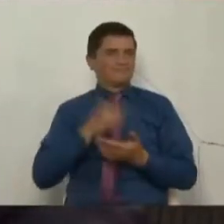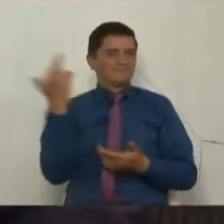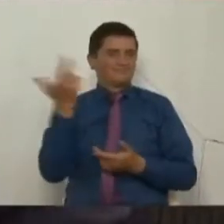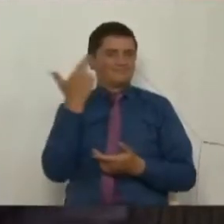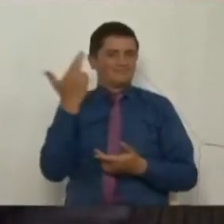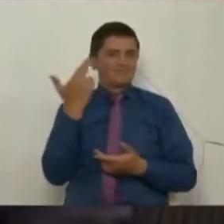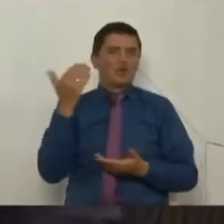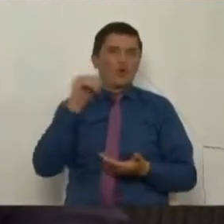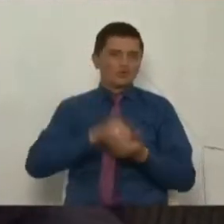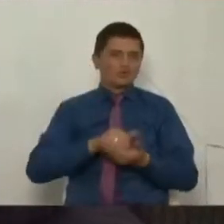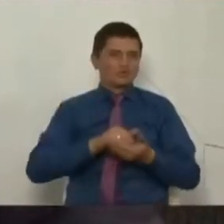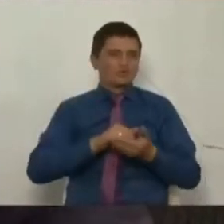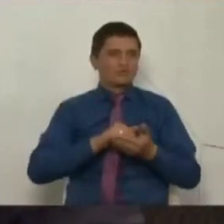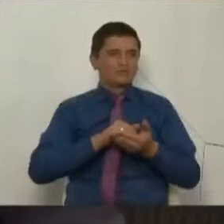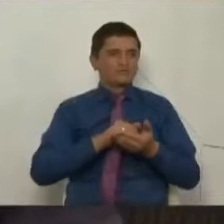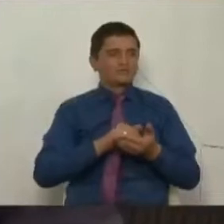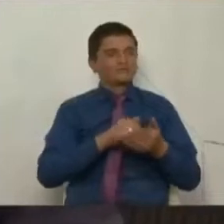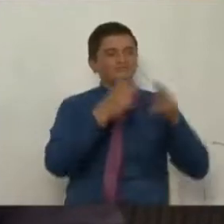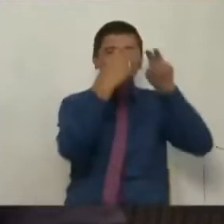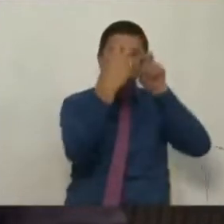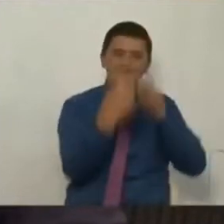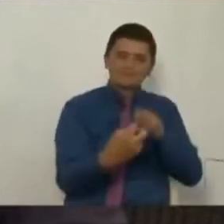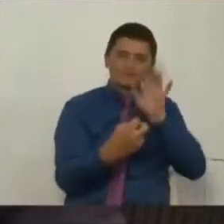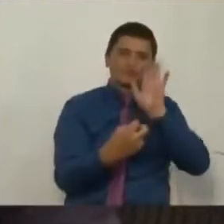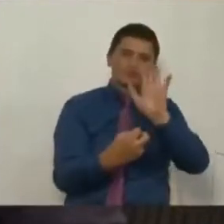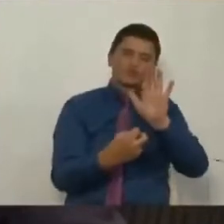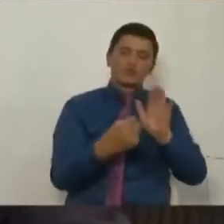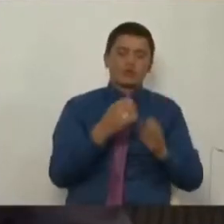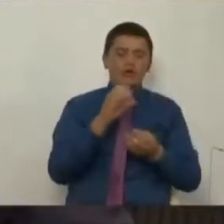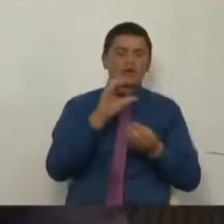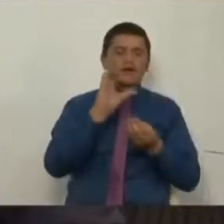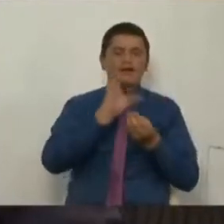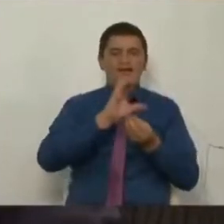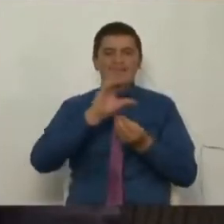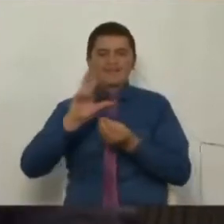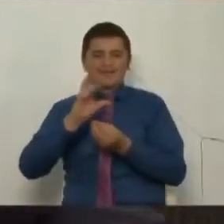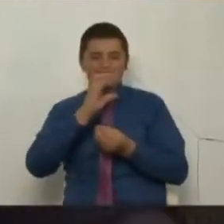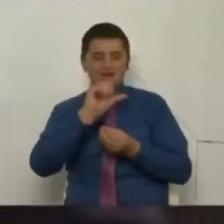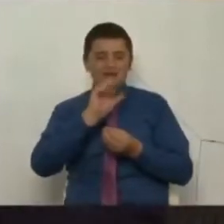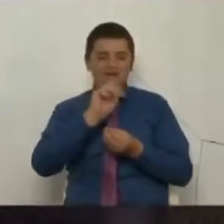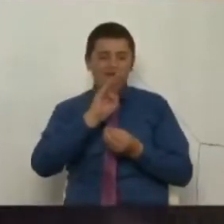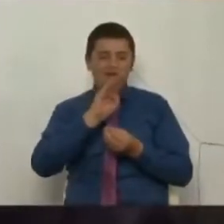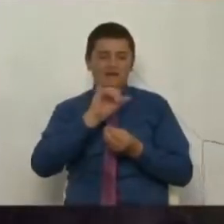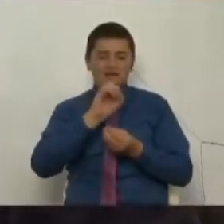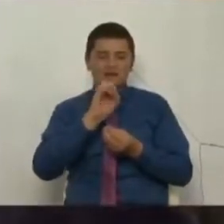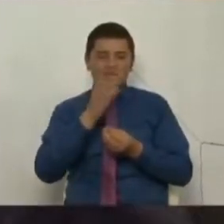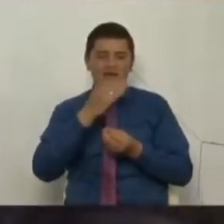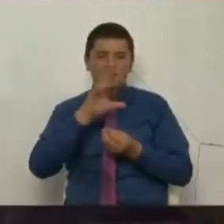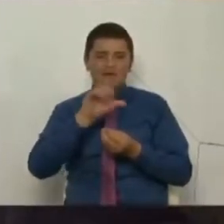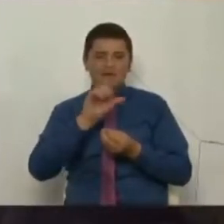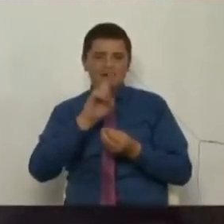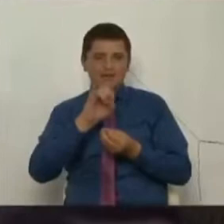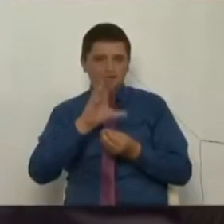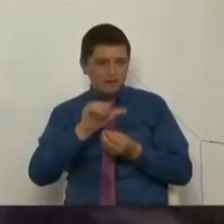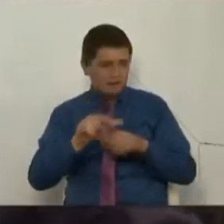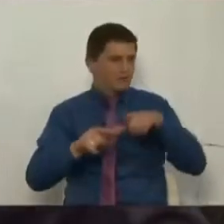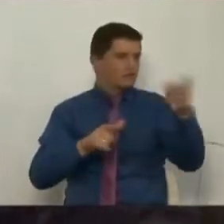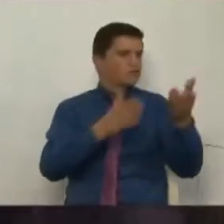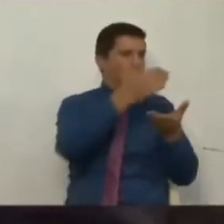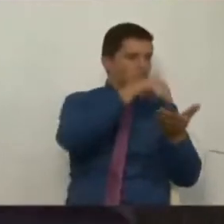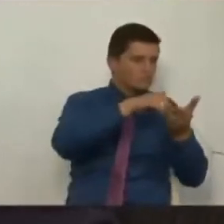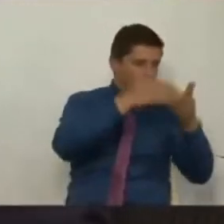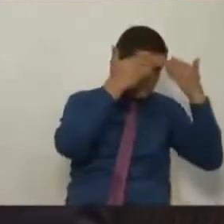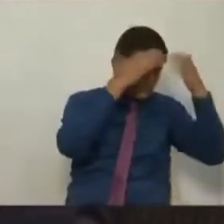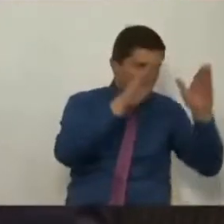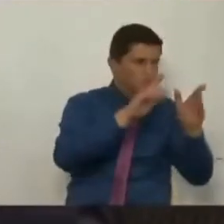asentarnos con cambio radical que tenía observaciones a la justicia especial, con Centro Democrático y con sus